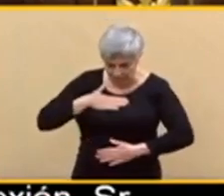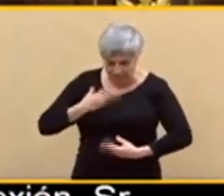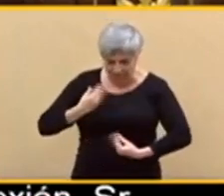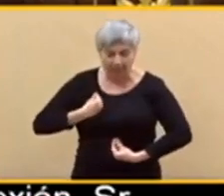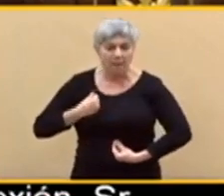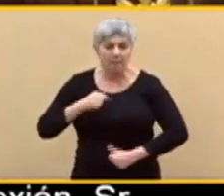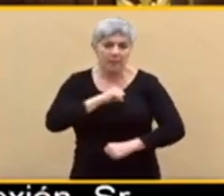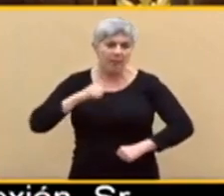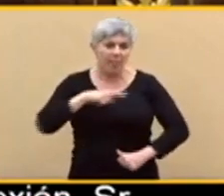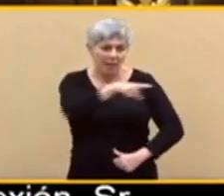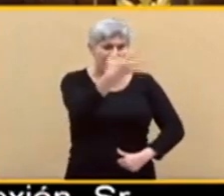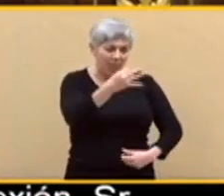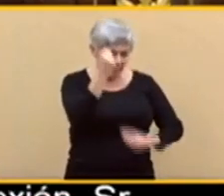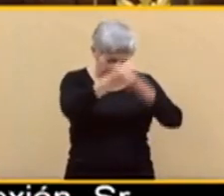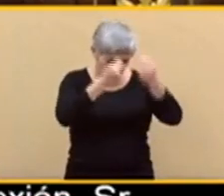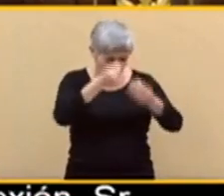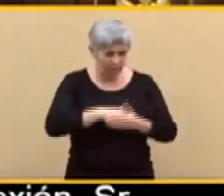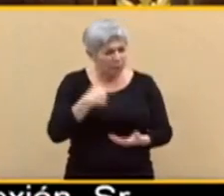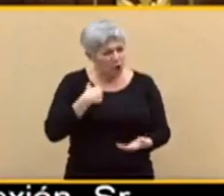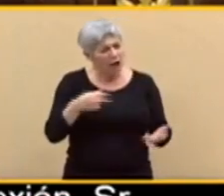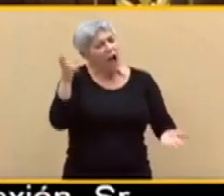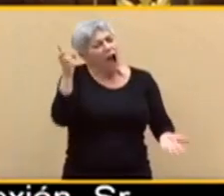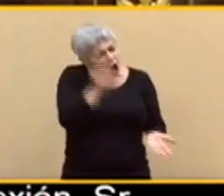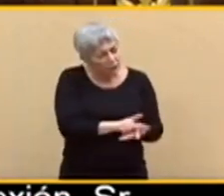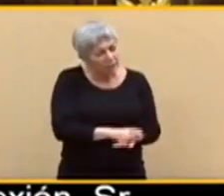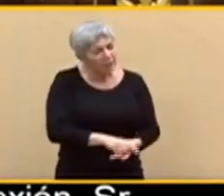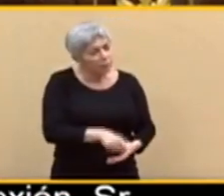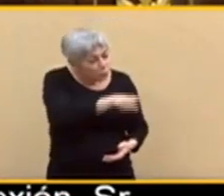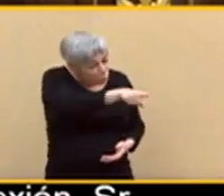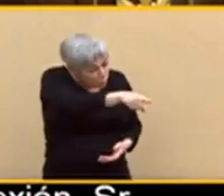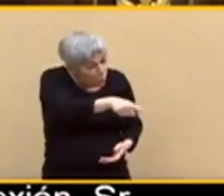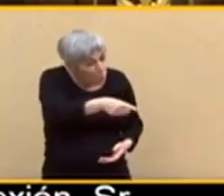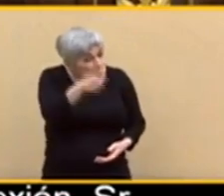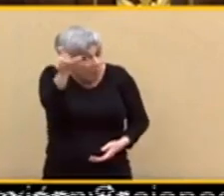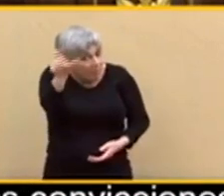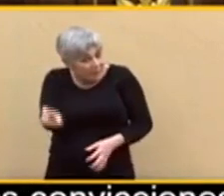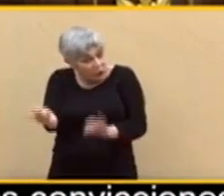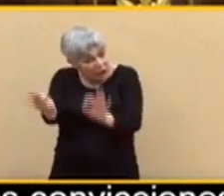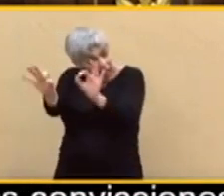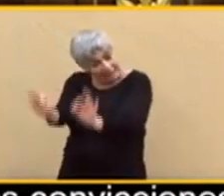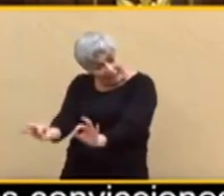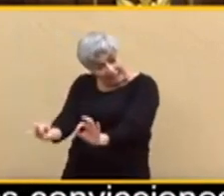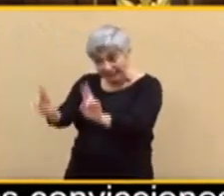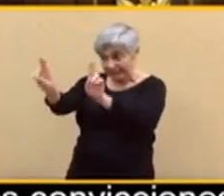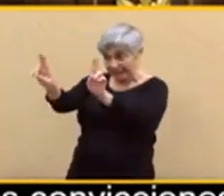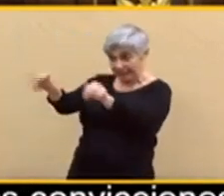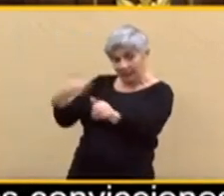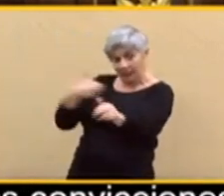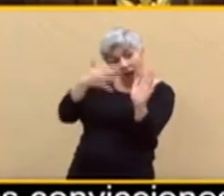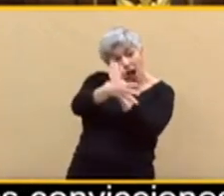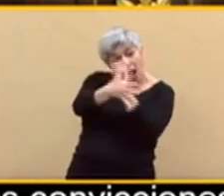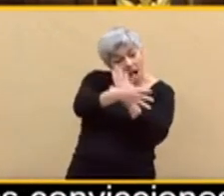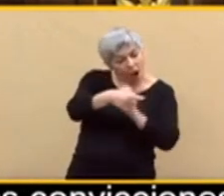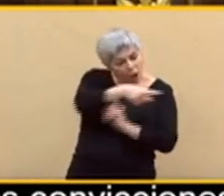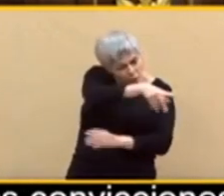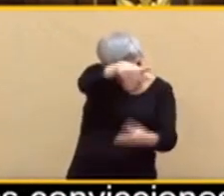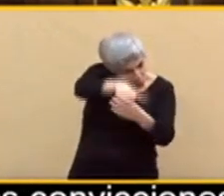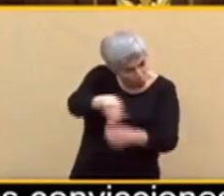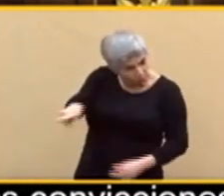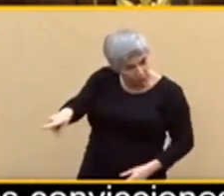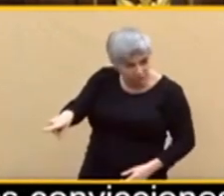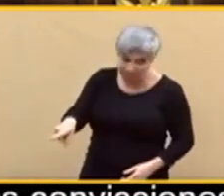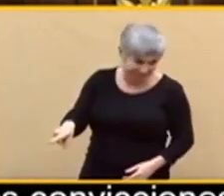Y le vuelvo a preguntar, ¿le confiaría a una persona así el Gobierno de un Estado? No, ¿verdad?